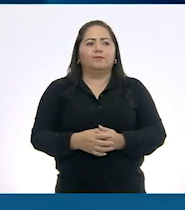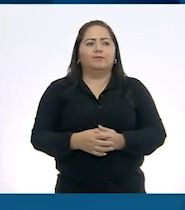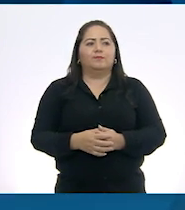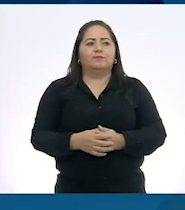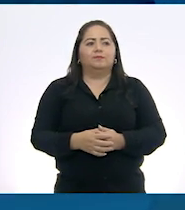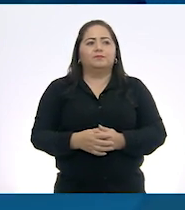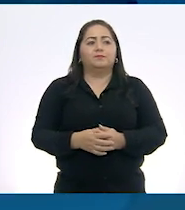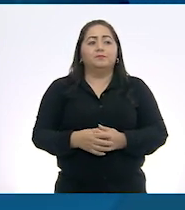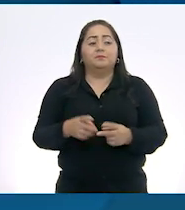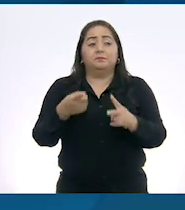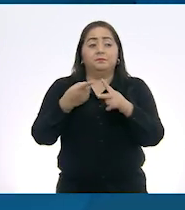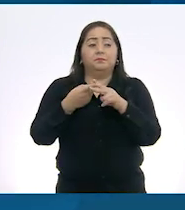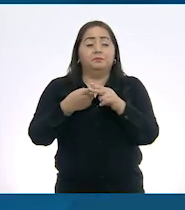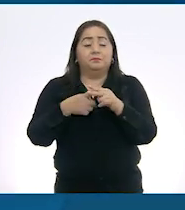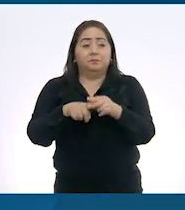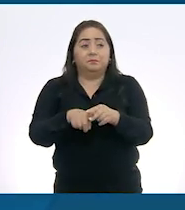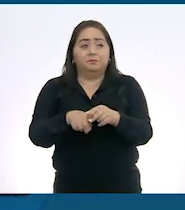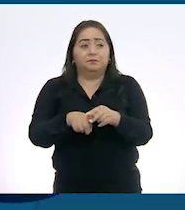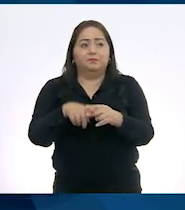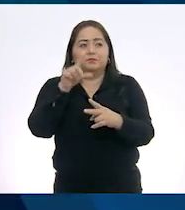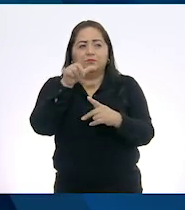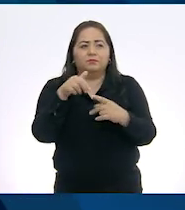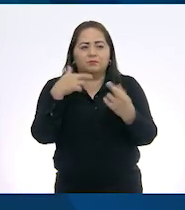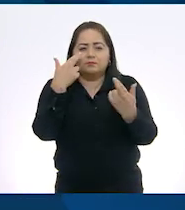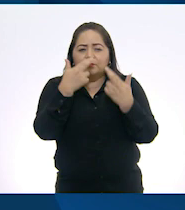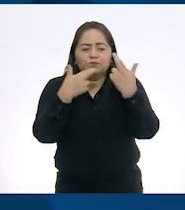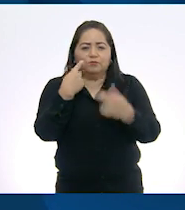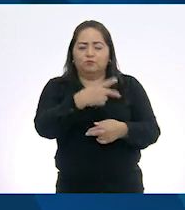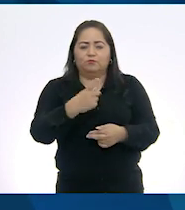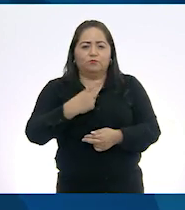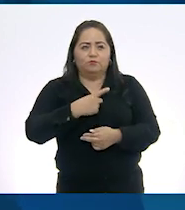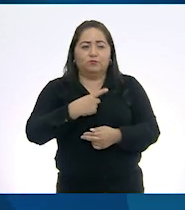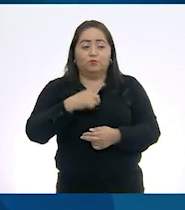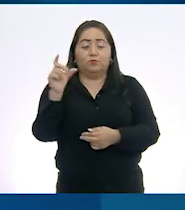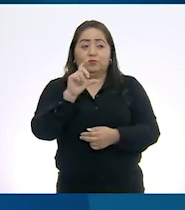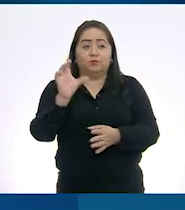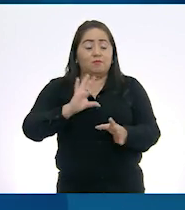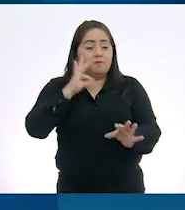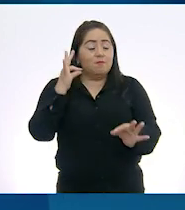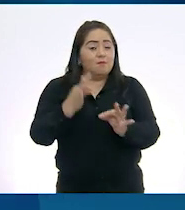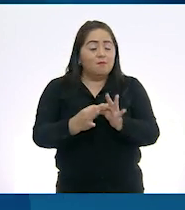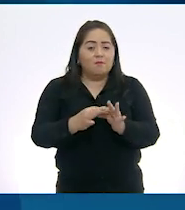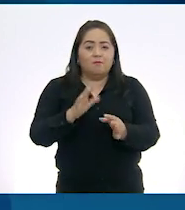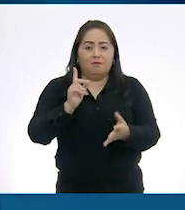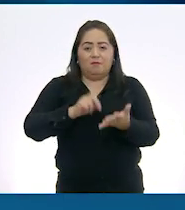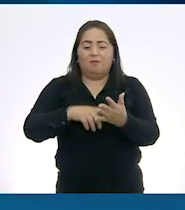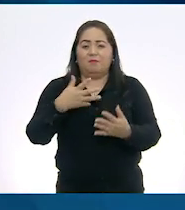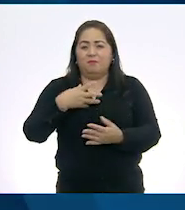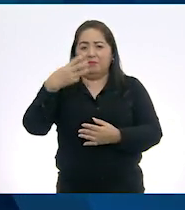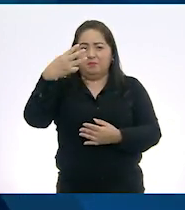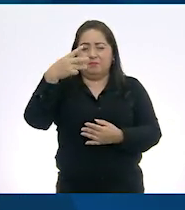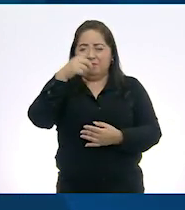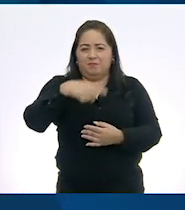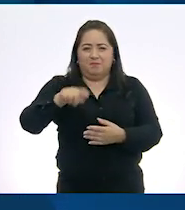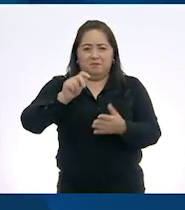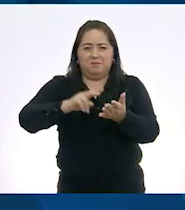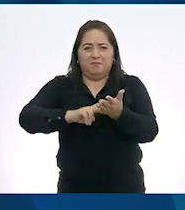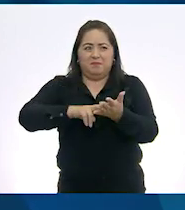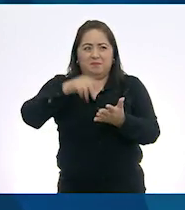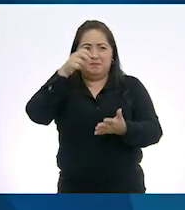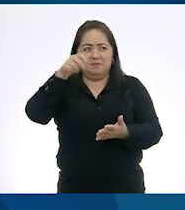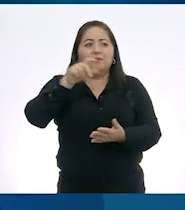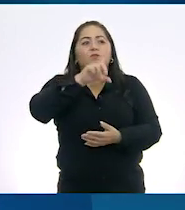Empieza a analizar y, una vez que ya tenemos los tres tics verdes,